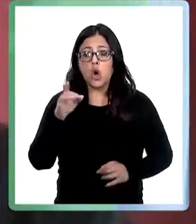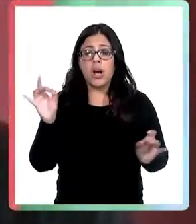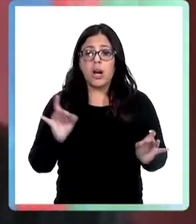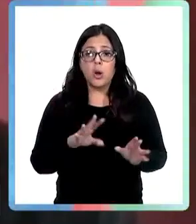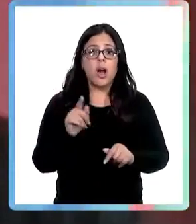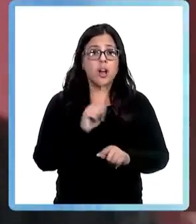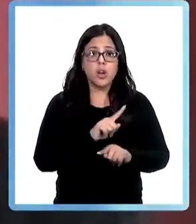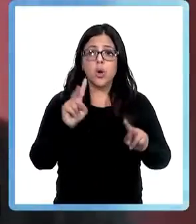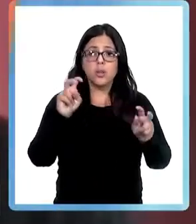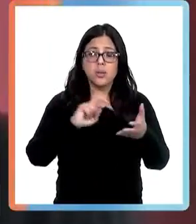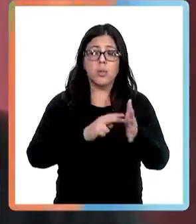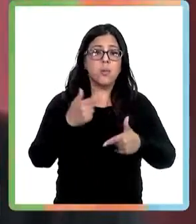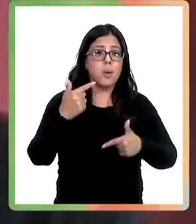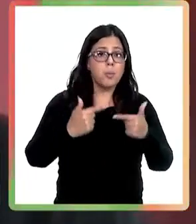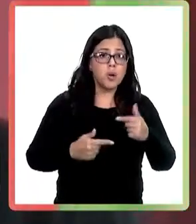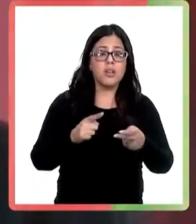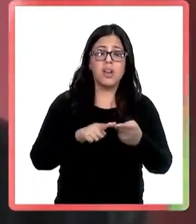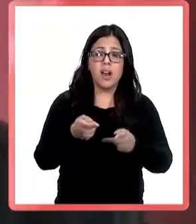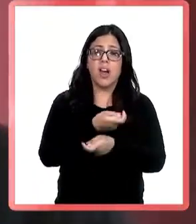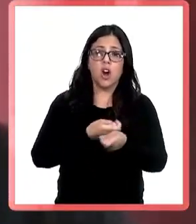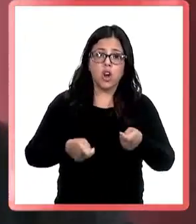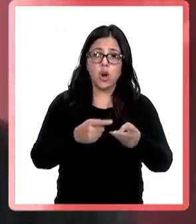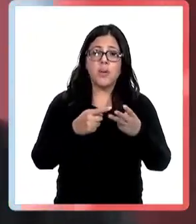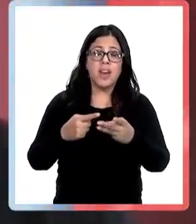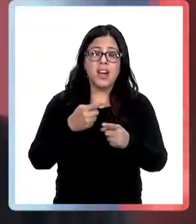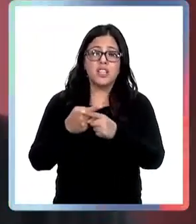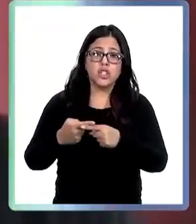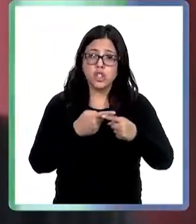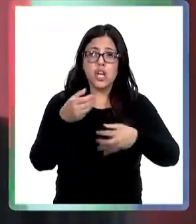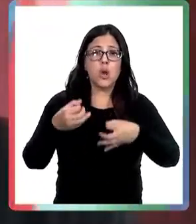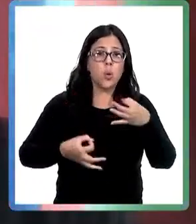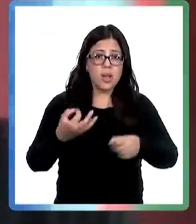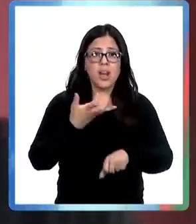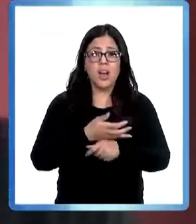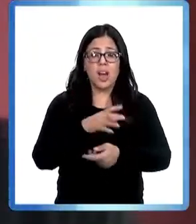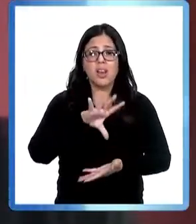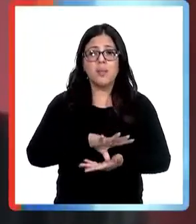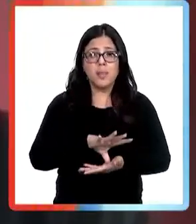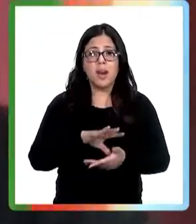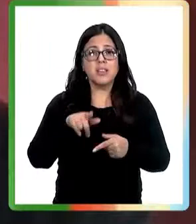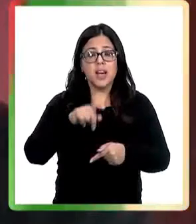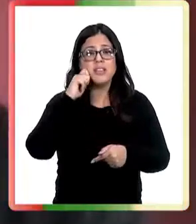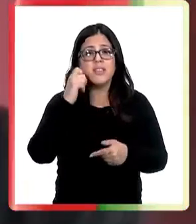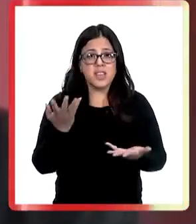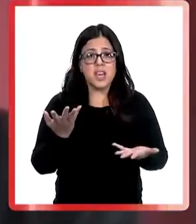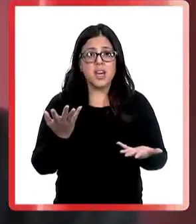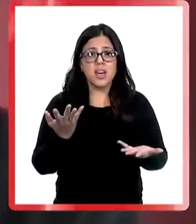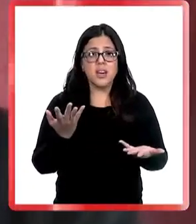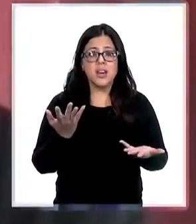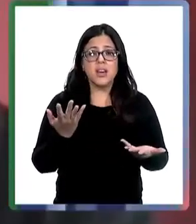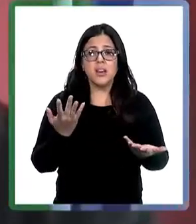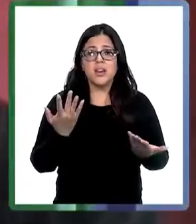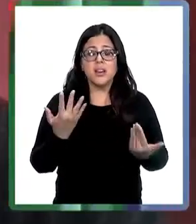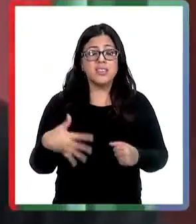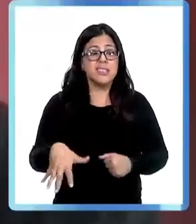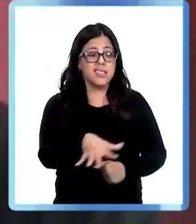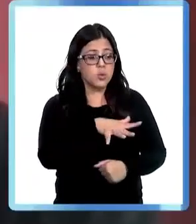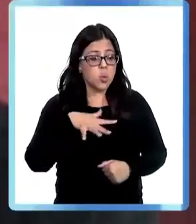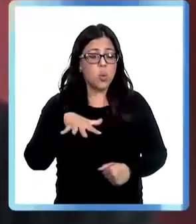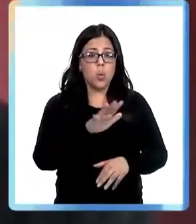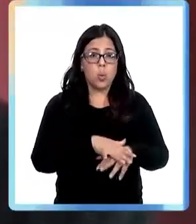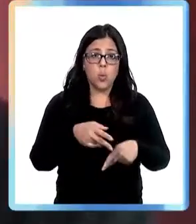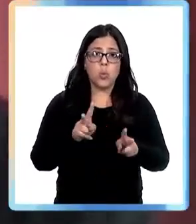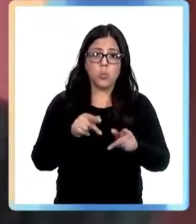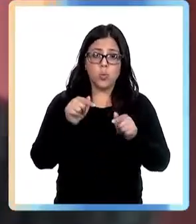la que pasa en nuestro país, ha generado el caldo de cultivo, el contexto que permite que esto ocurra. Y por otro lado, el ejemplo